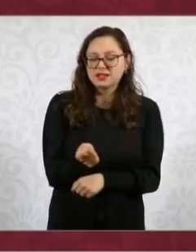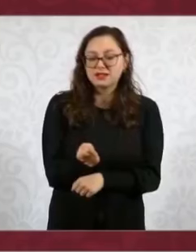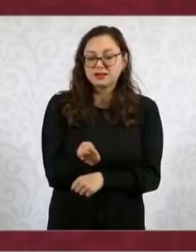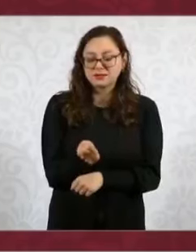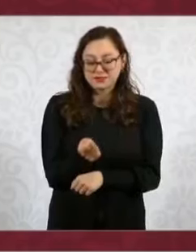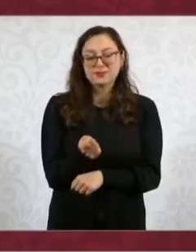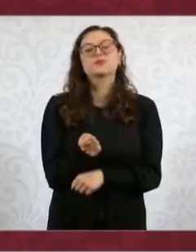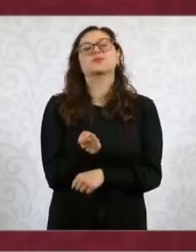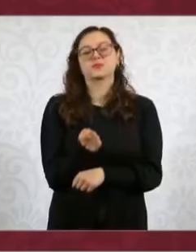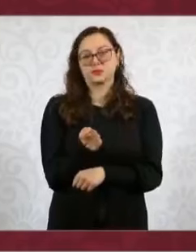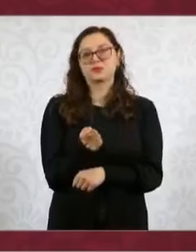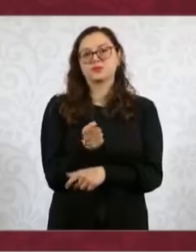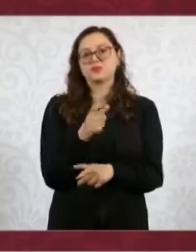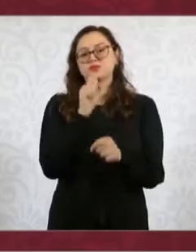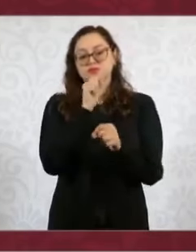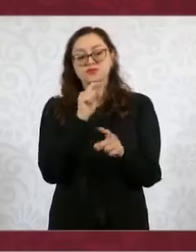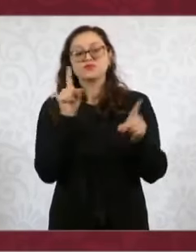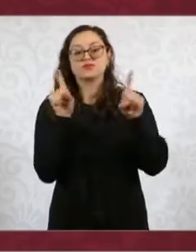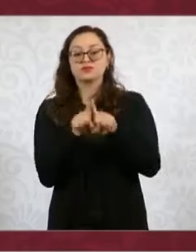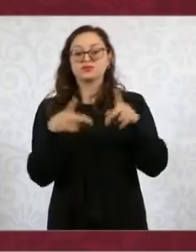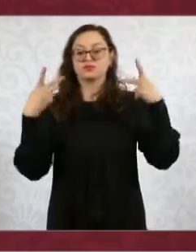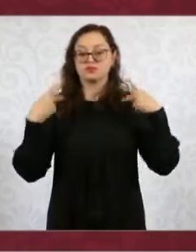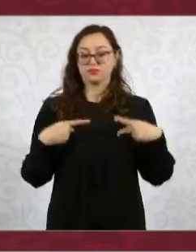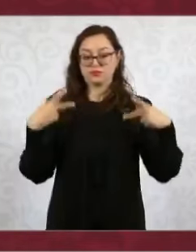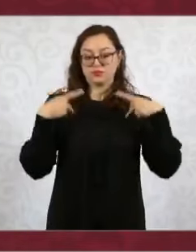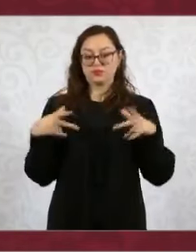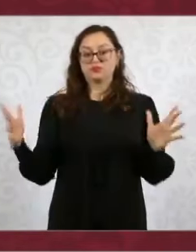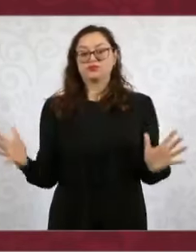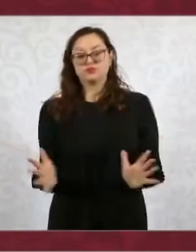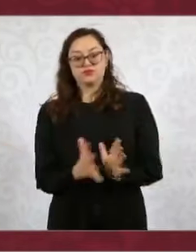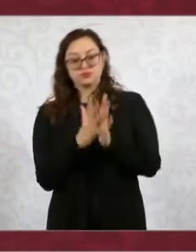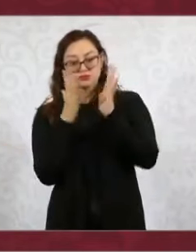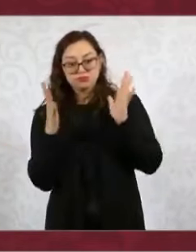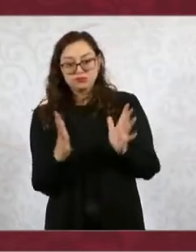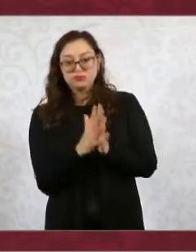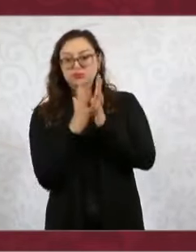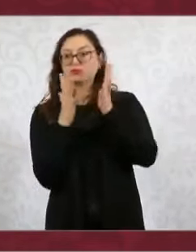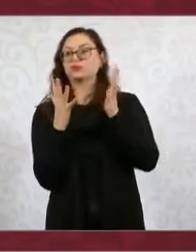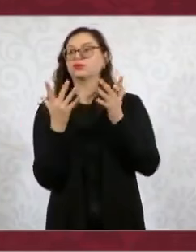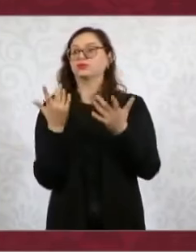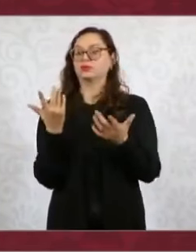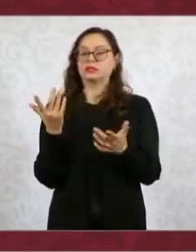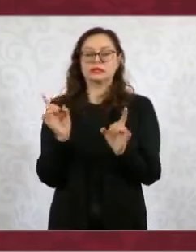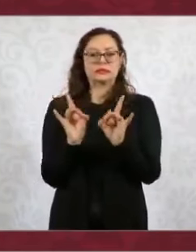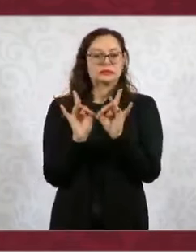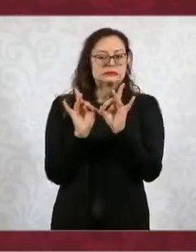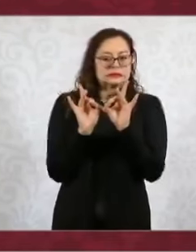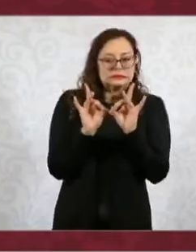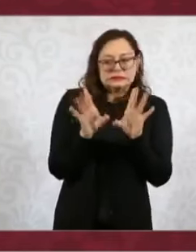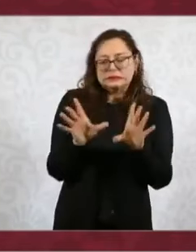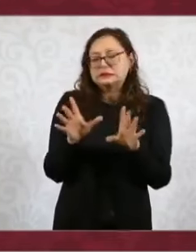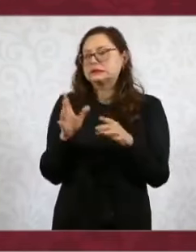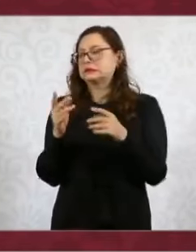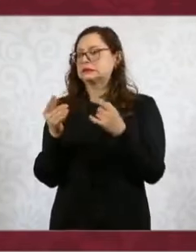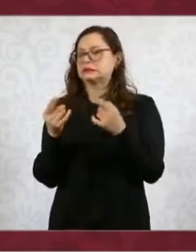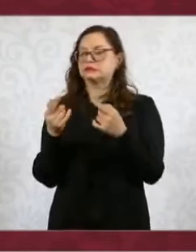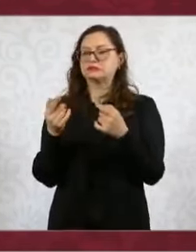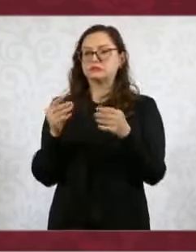participación de la ciudadanía en hechos, en momentos que